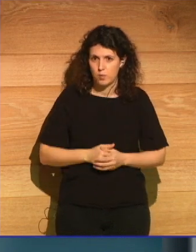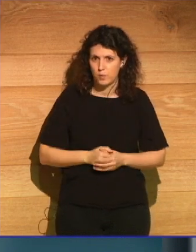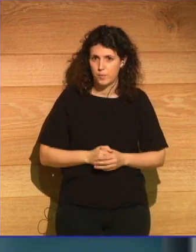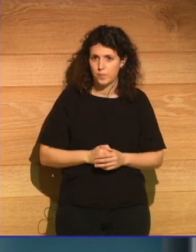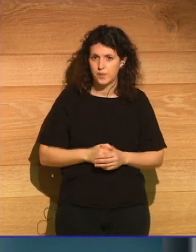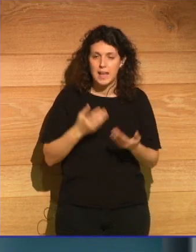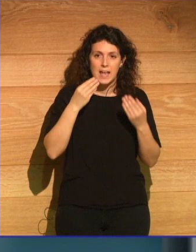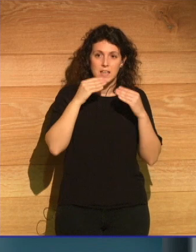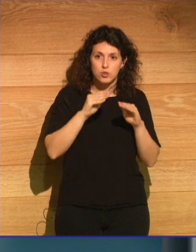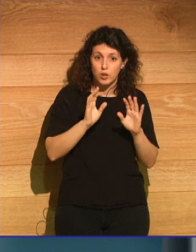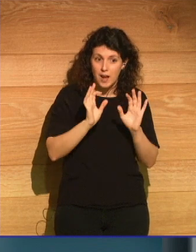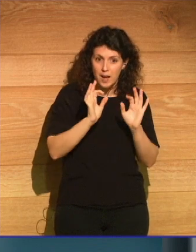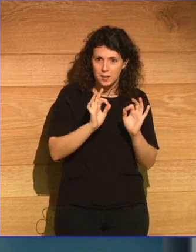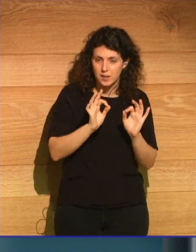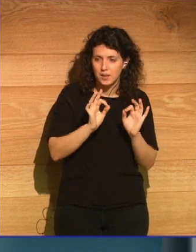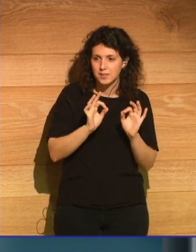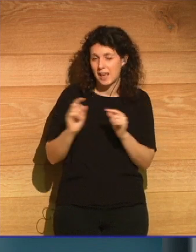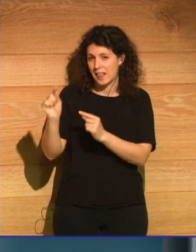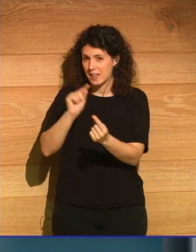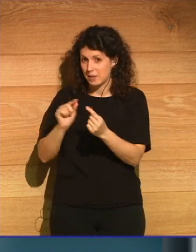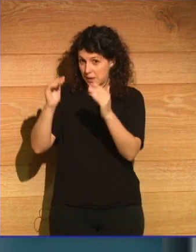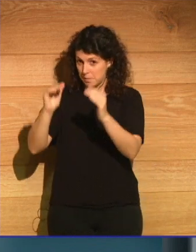la historia en sí en vez de el debate